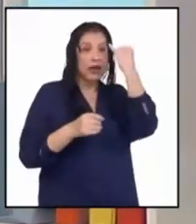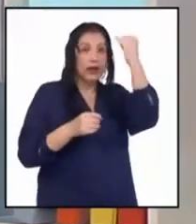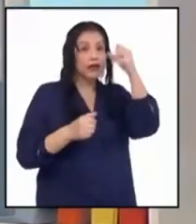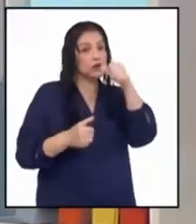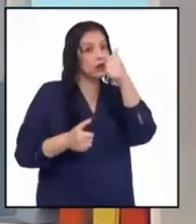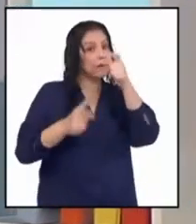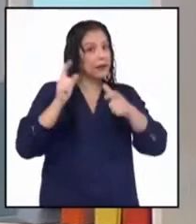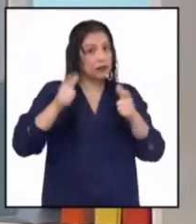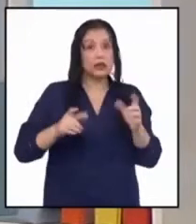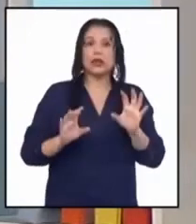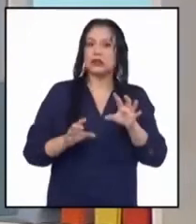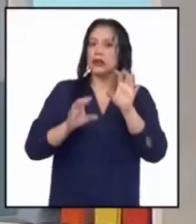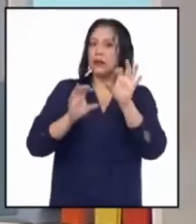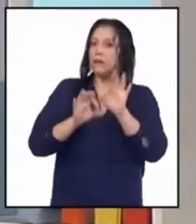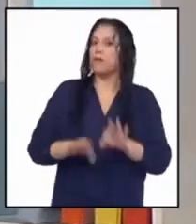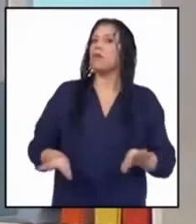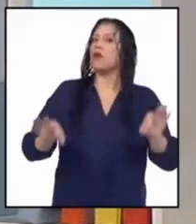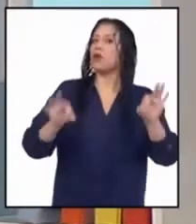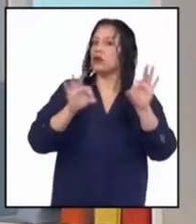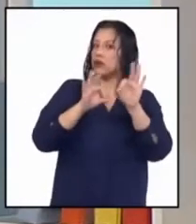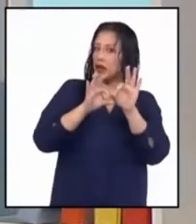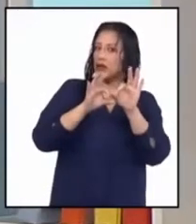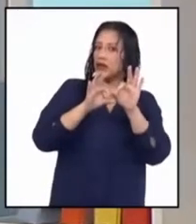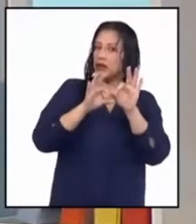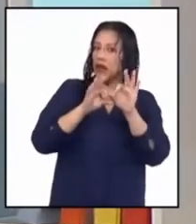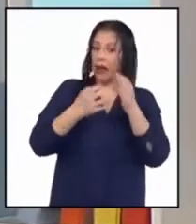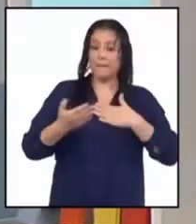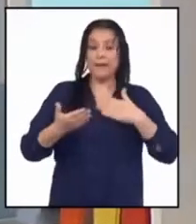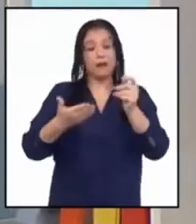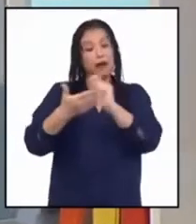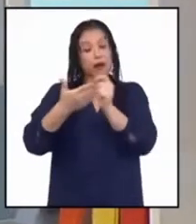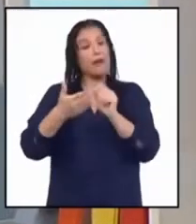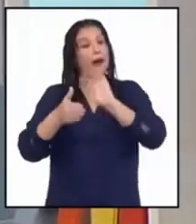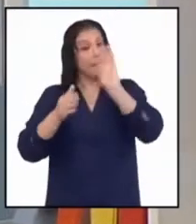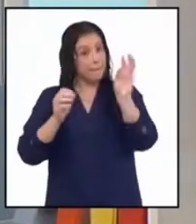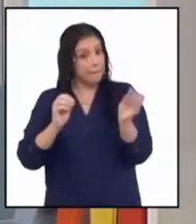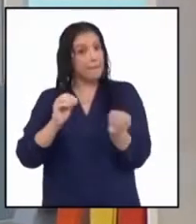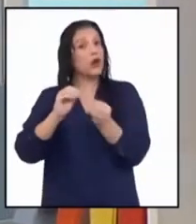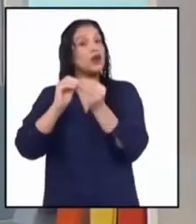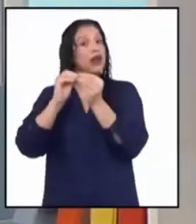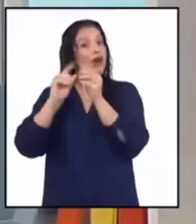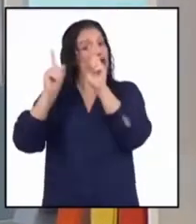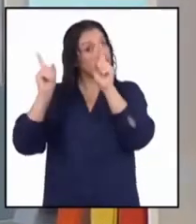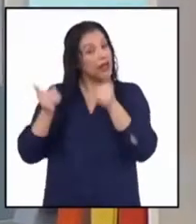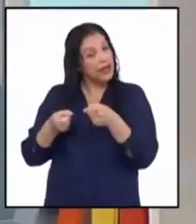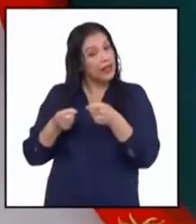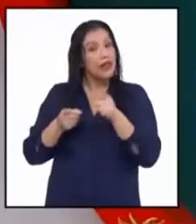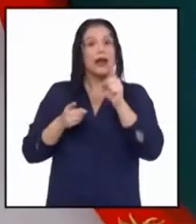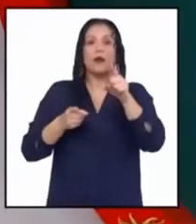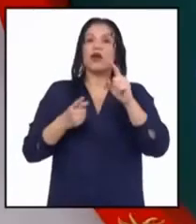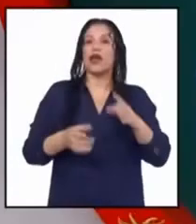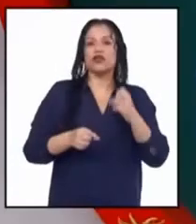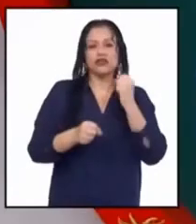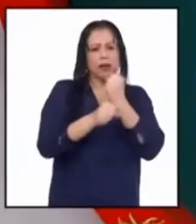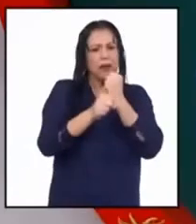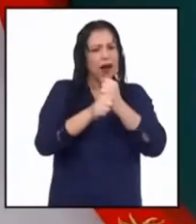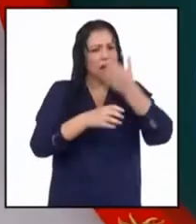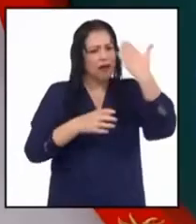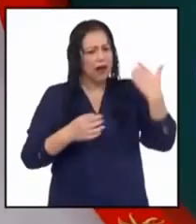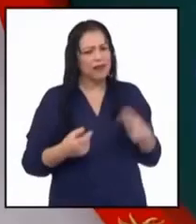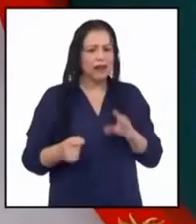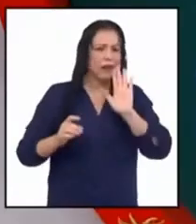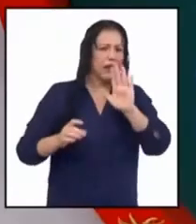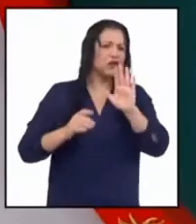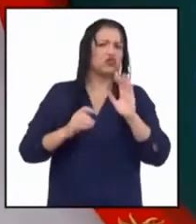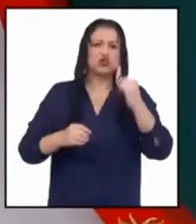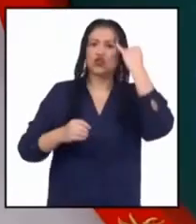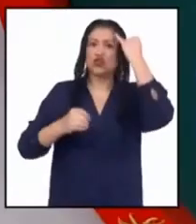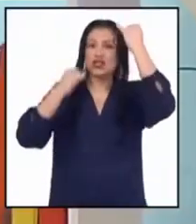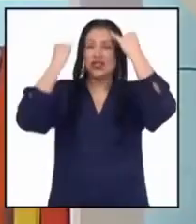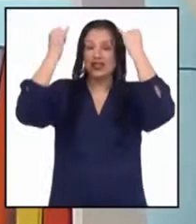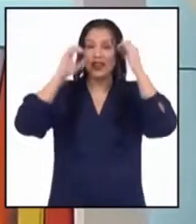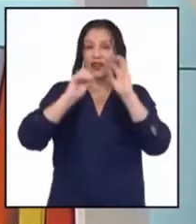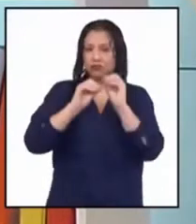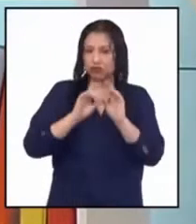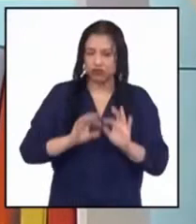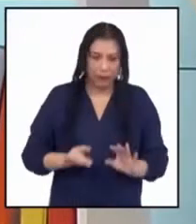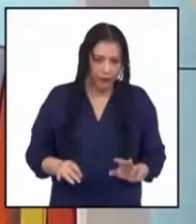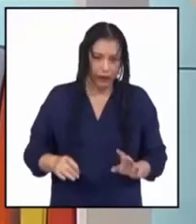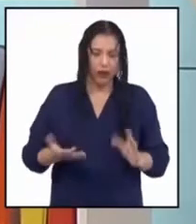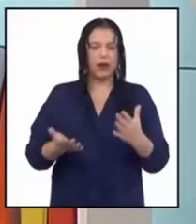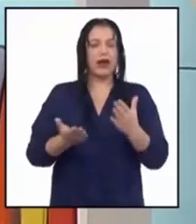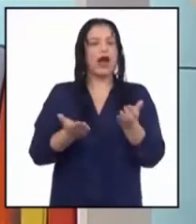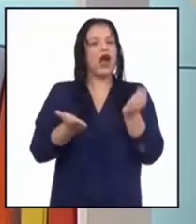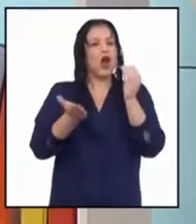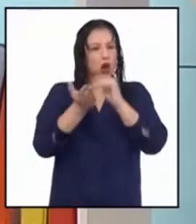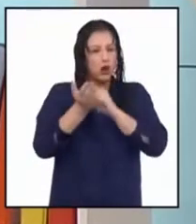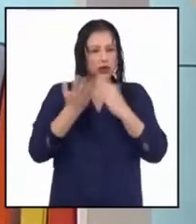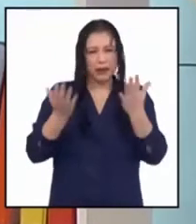importante mencionarlas, ya que ellos trabajaron e investigaron para crear sus ideas. Muy bien, Stephanie, me parece muy bien. Volviendo